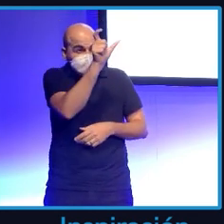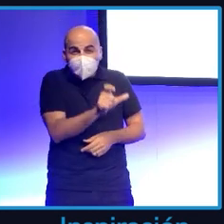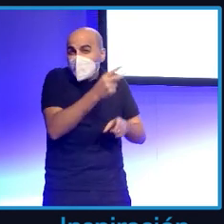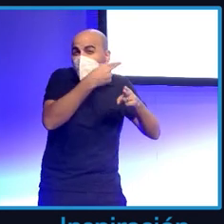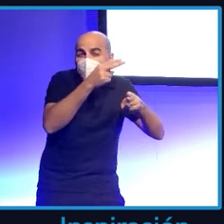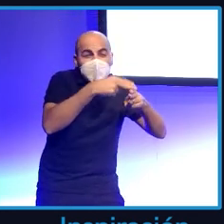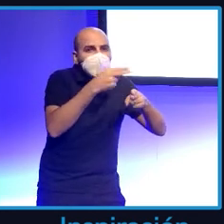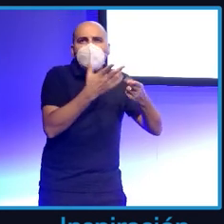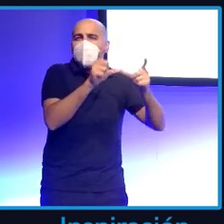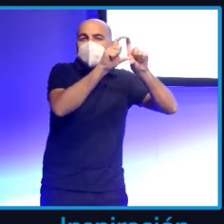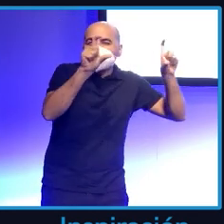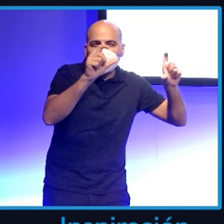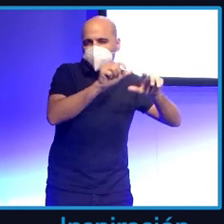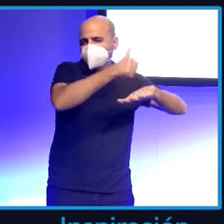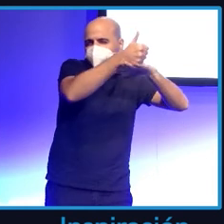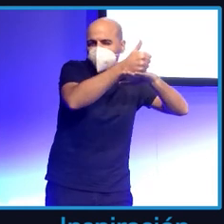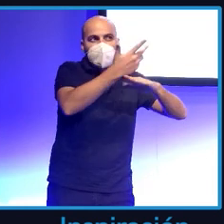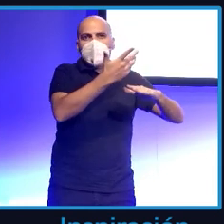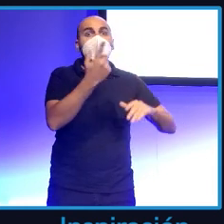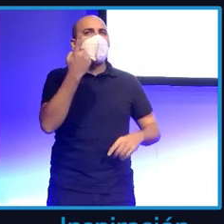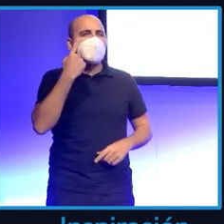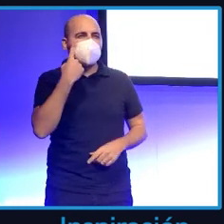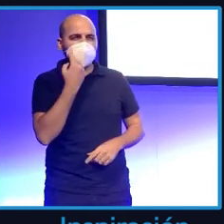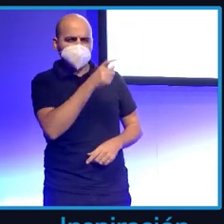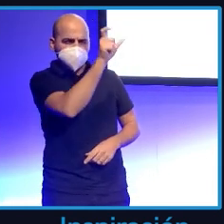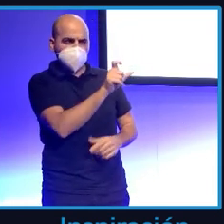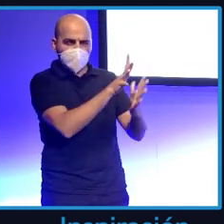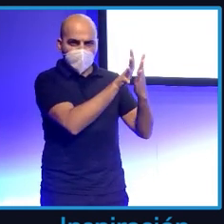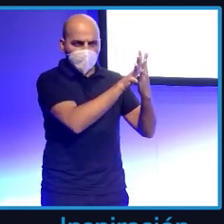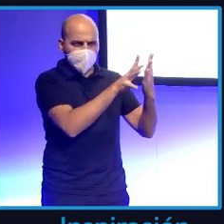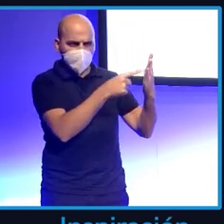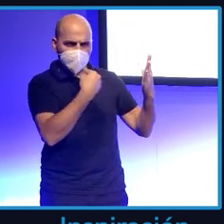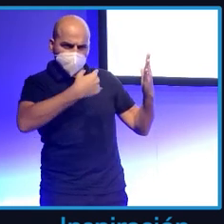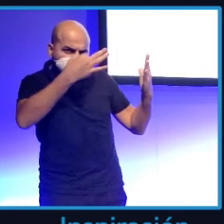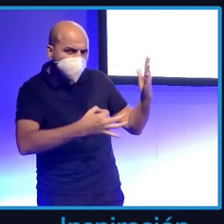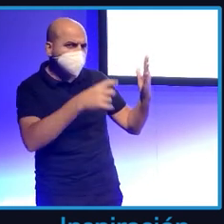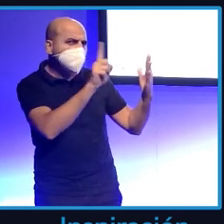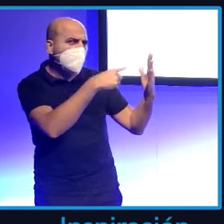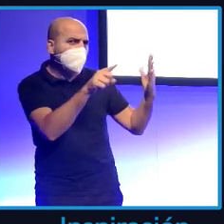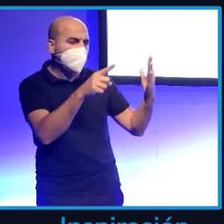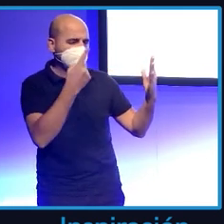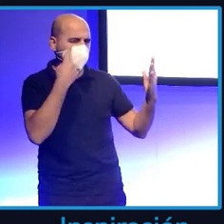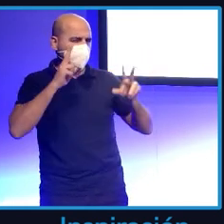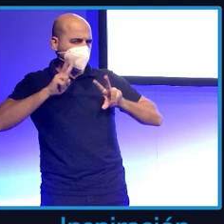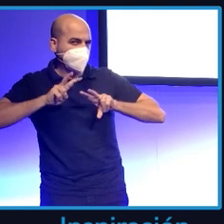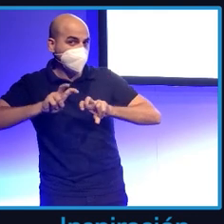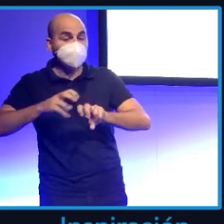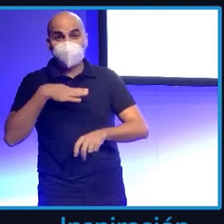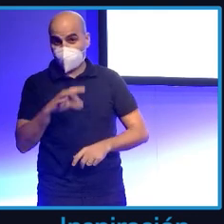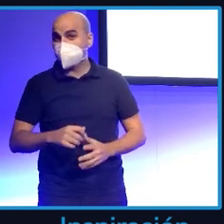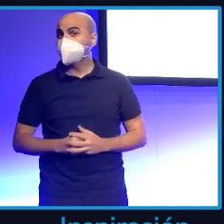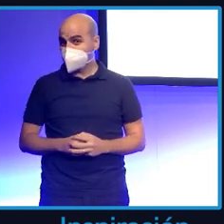de cualquier empresario, de cualquier cosa para ver si efectivamente en algún momento lo dijo. Esto es muy útil. Y bueno,